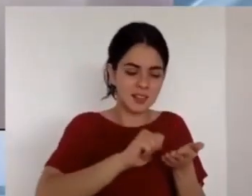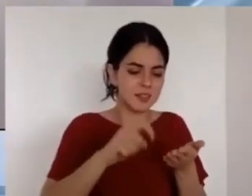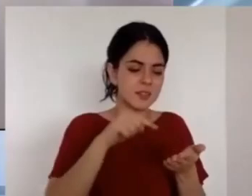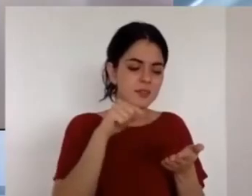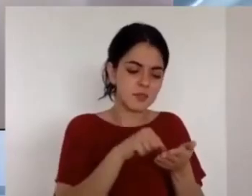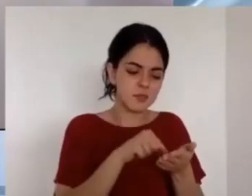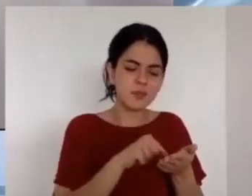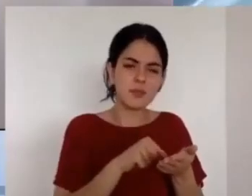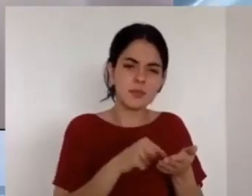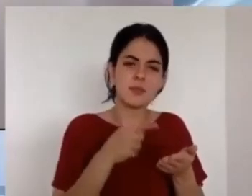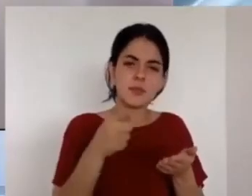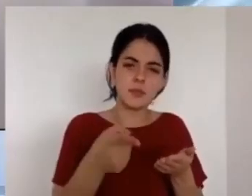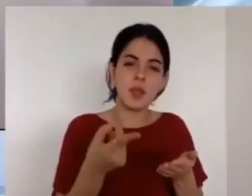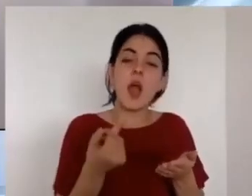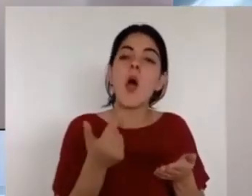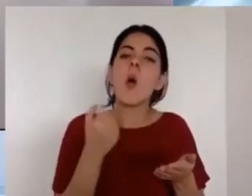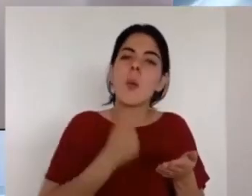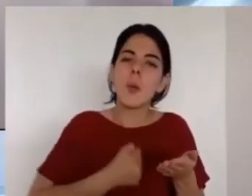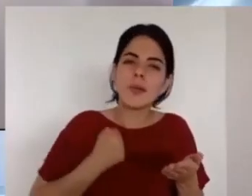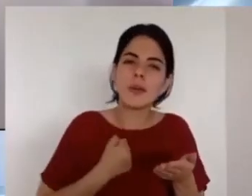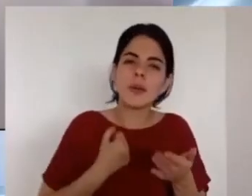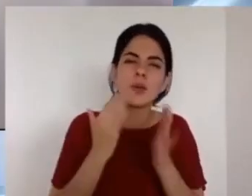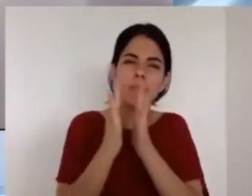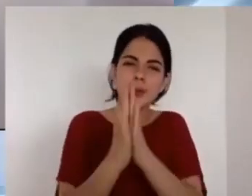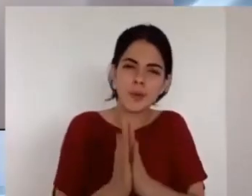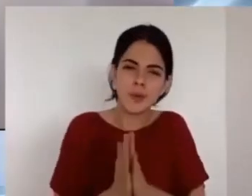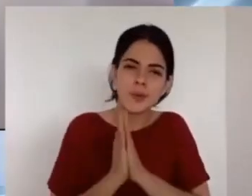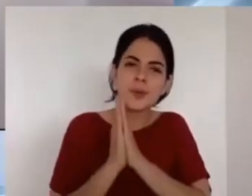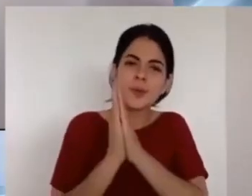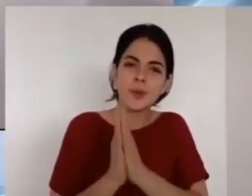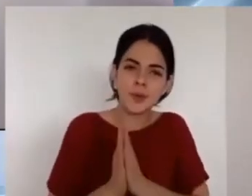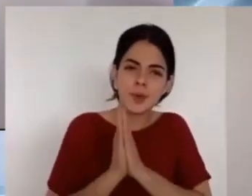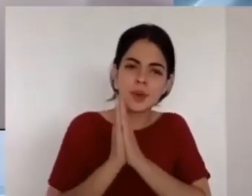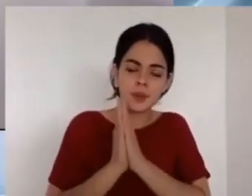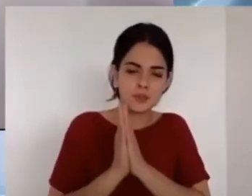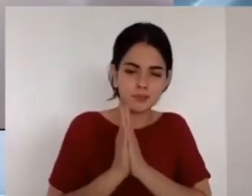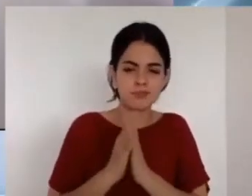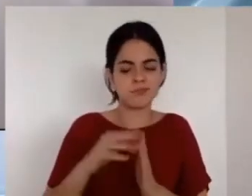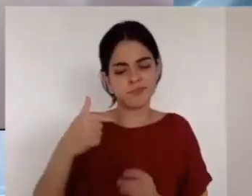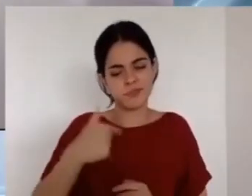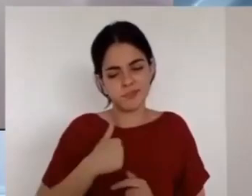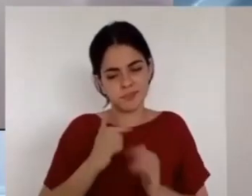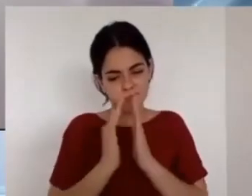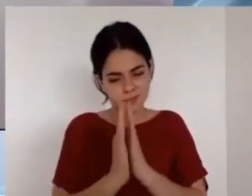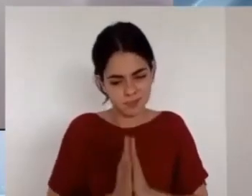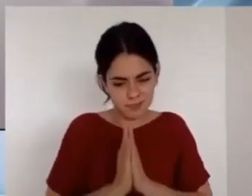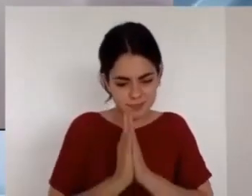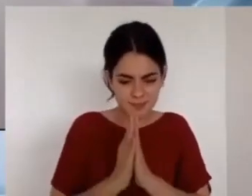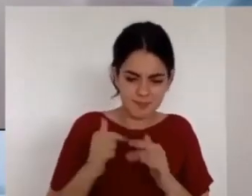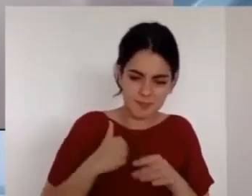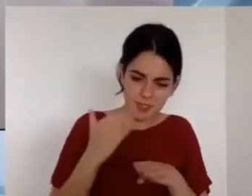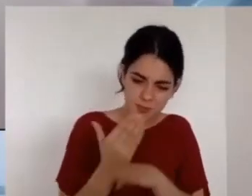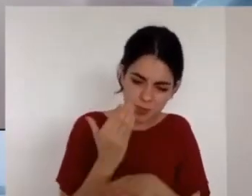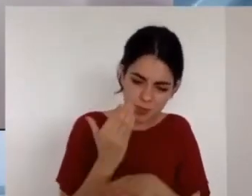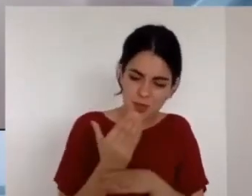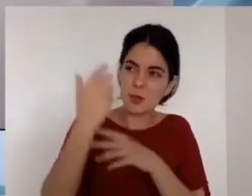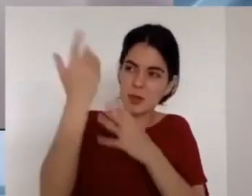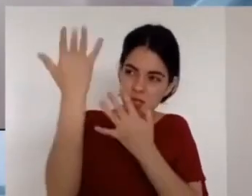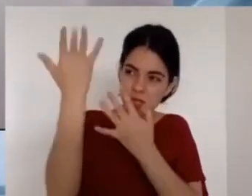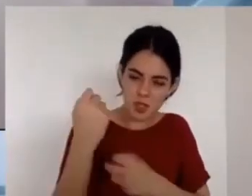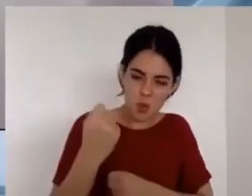al abrir su boca le fuera dada palabra para hablar con denuedo el misterio del evangelio